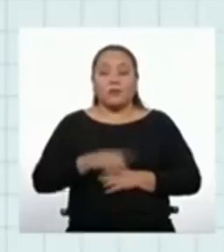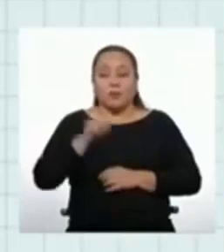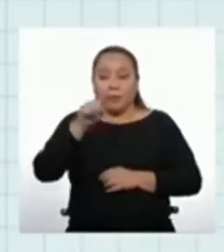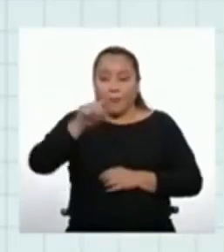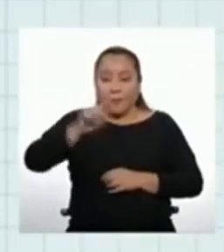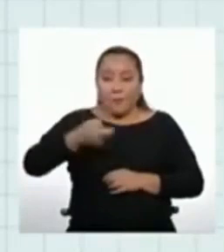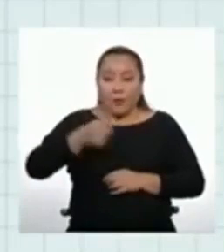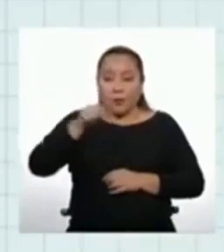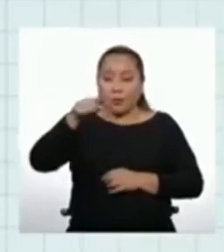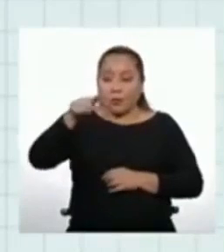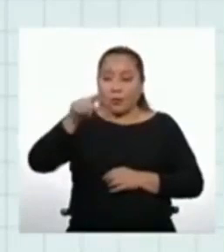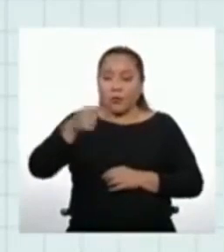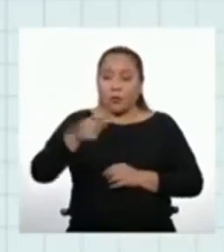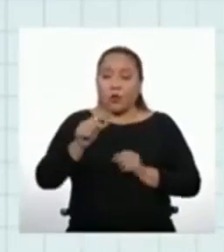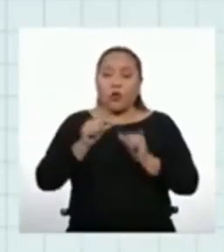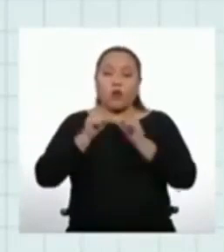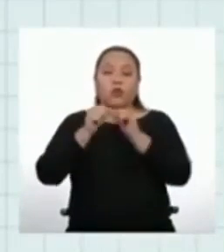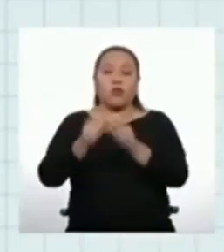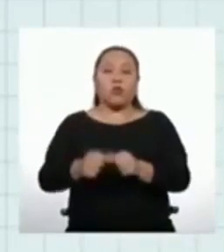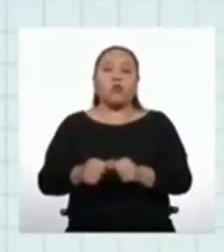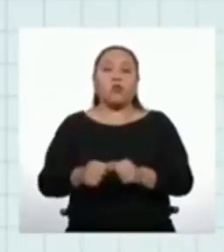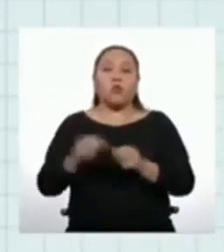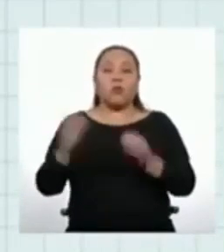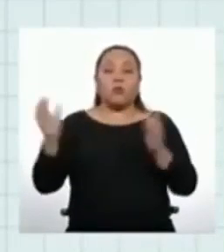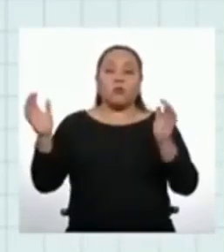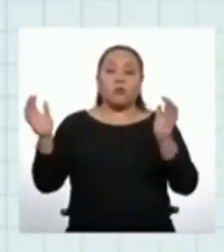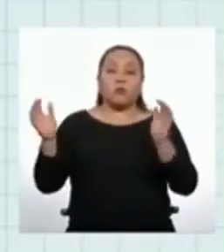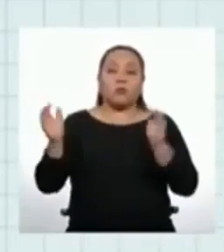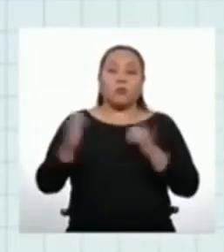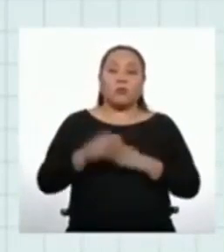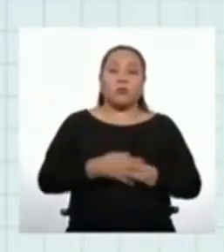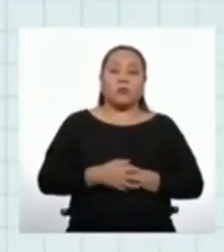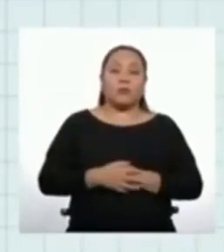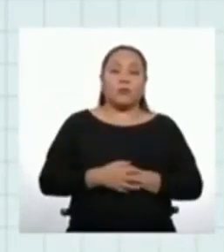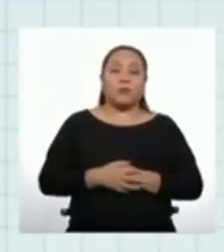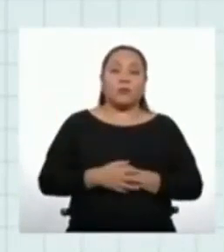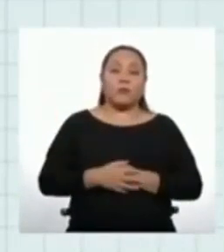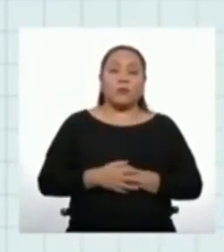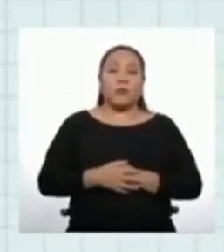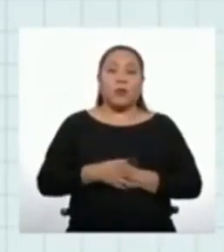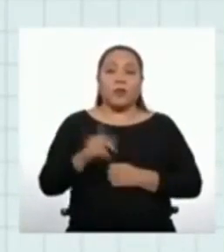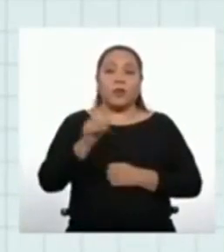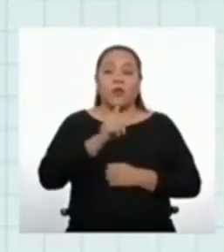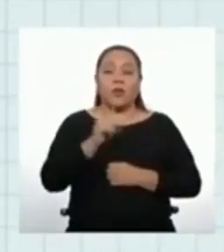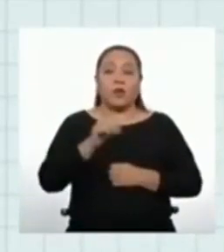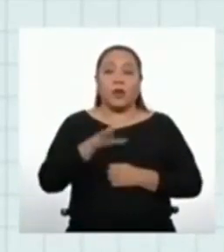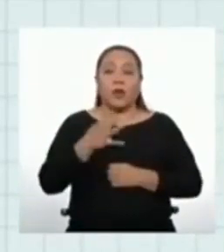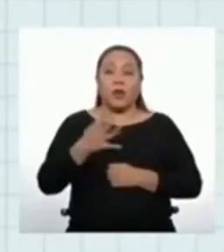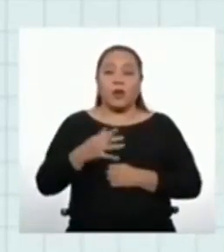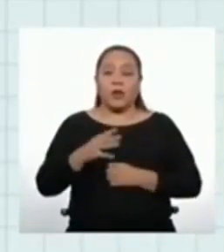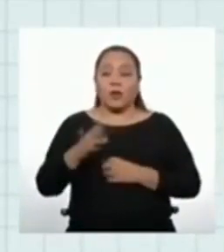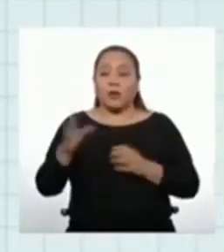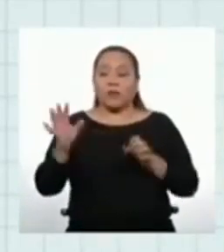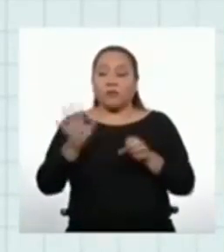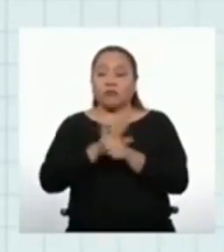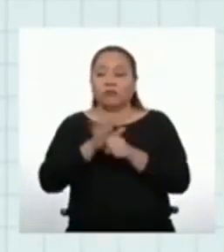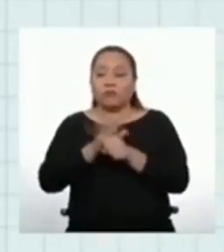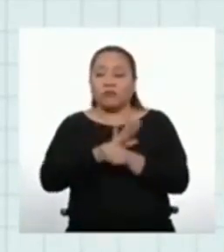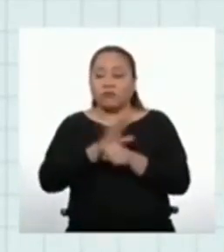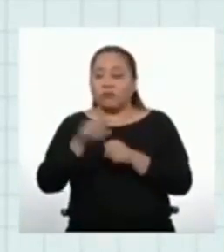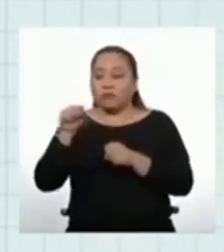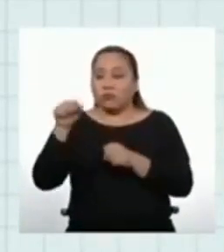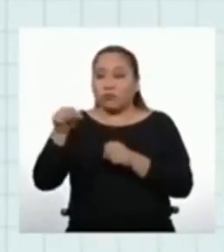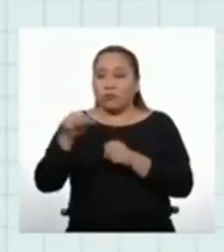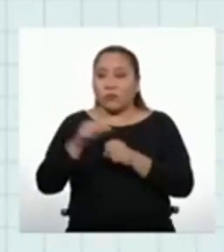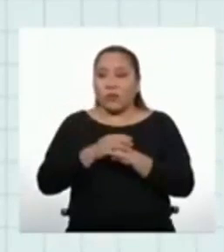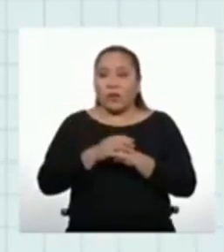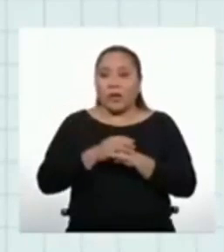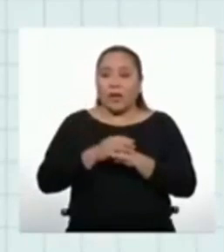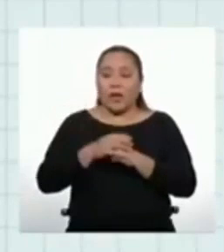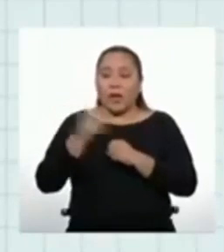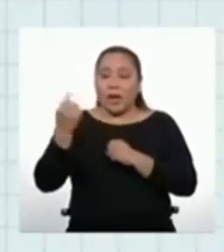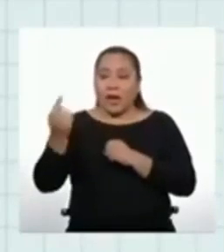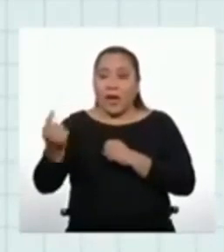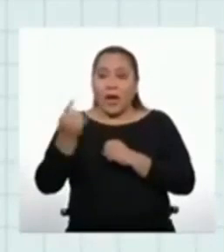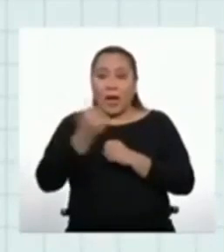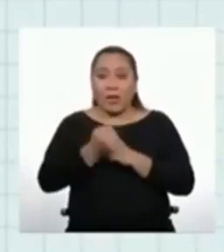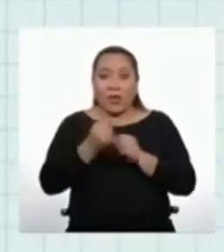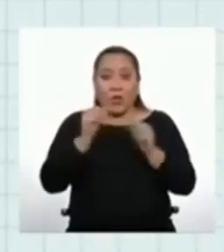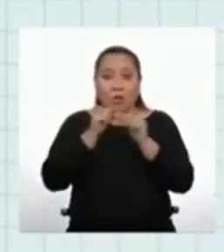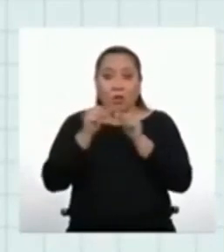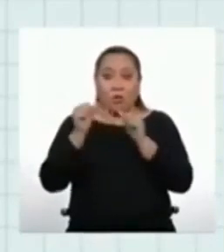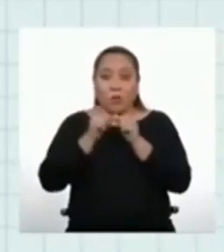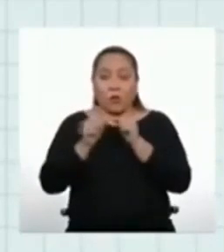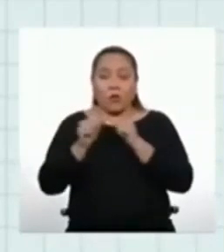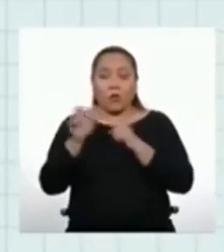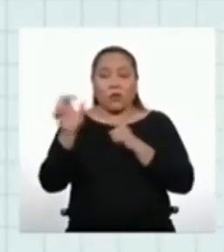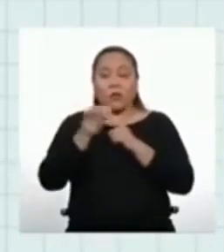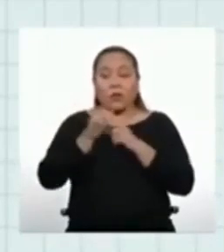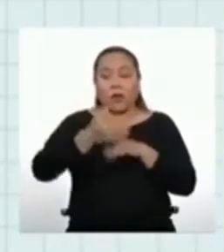para indicar que continúan más valores. Noten que existe una regularidad en esta sucesión. Cada término es igual al